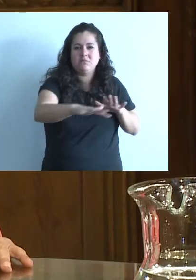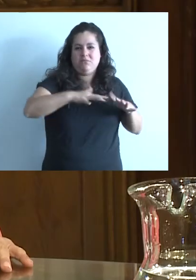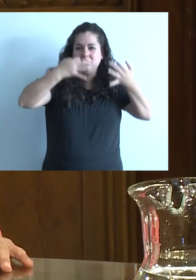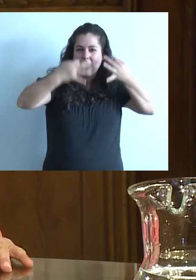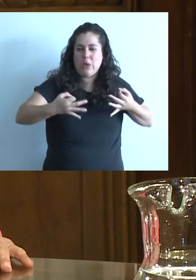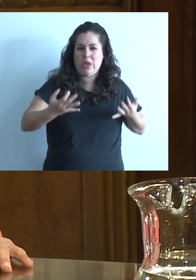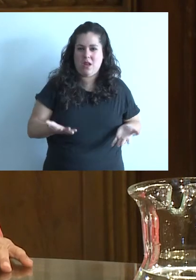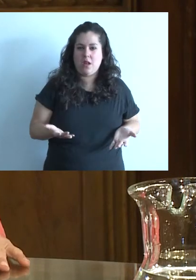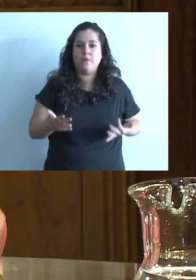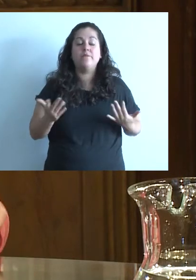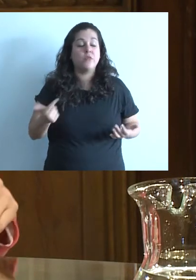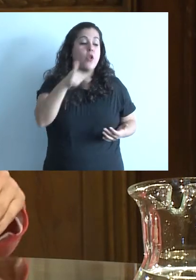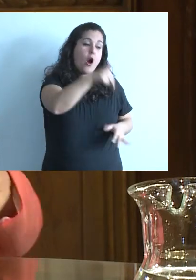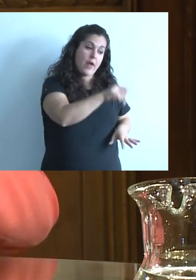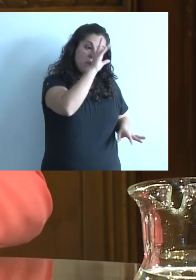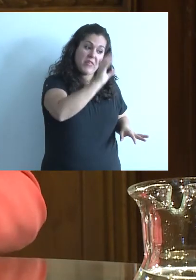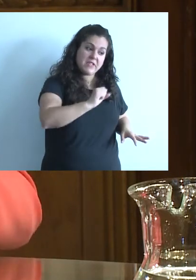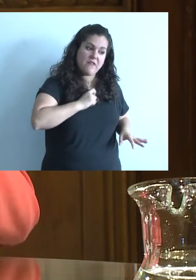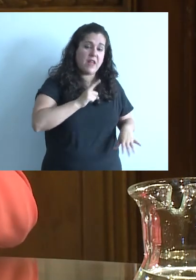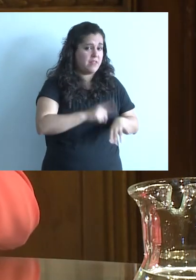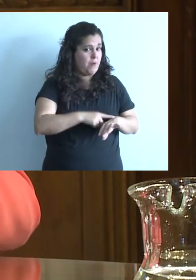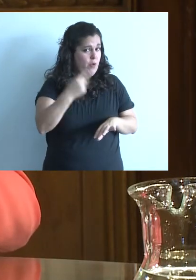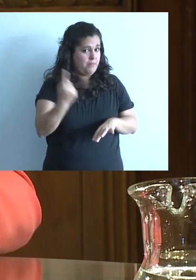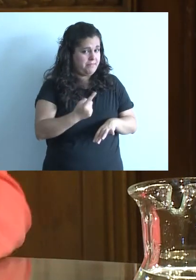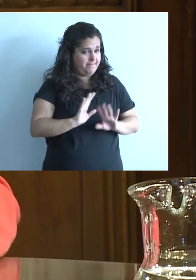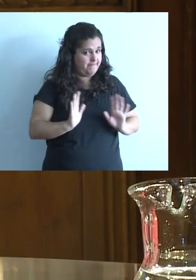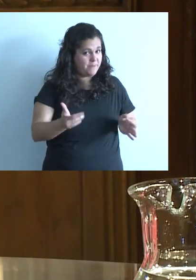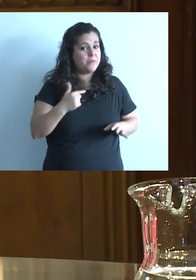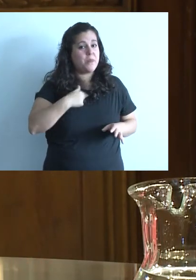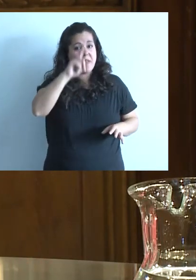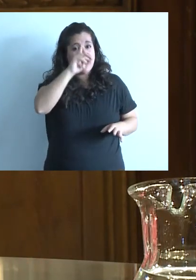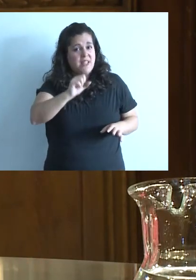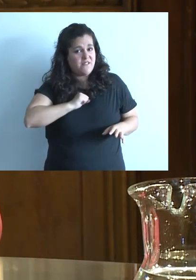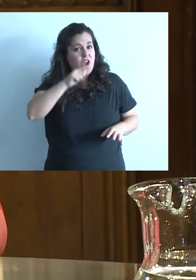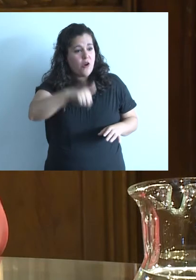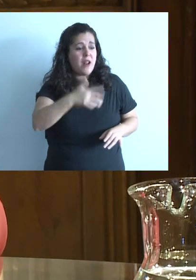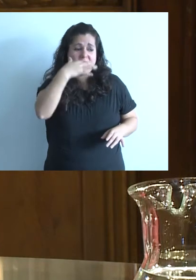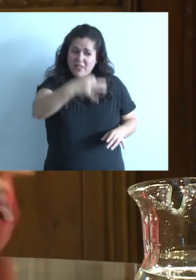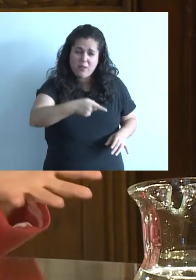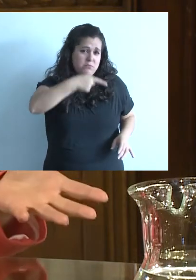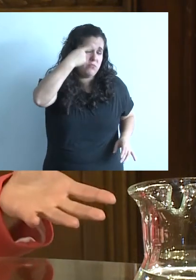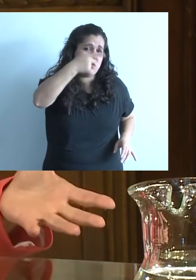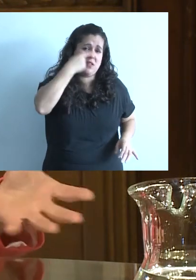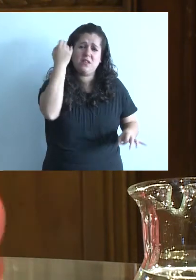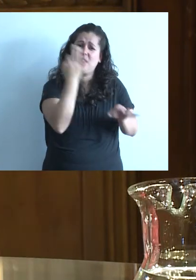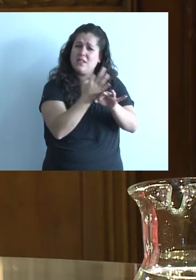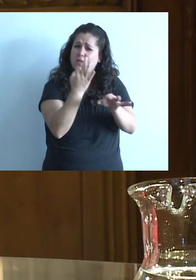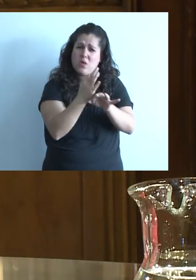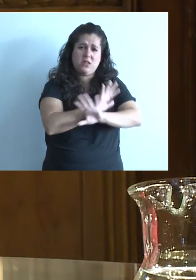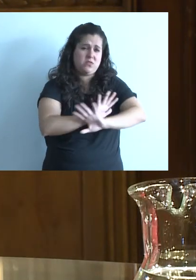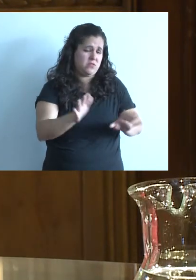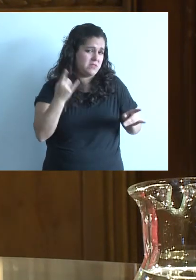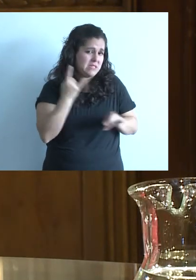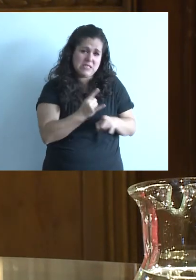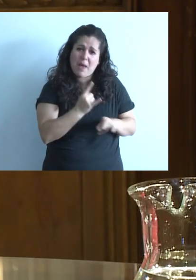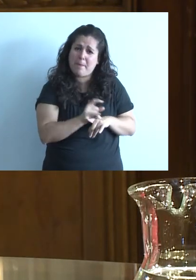mejor la vamos dejando de lado. Sí. Bueno, mi desafío es que entramos en tiempo es el desafío ahora pero apasionante el tema, siempre el tema